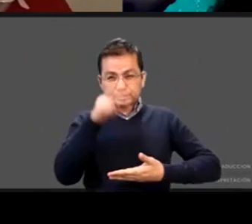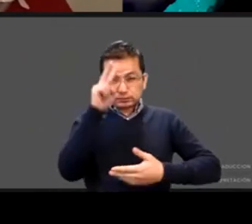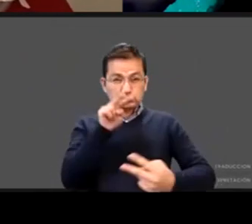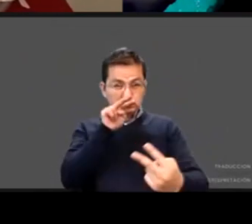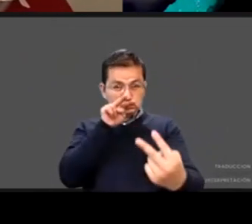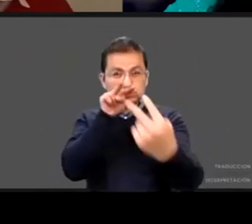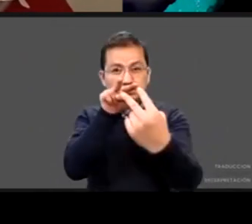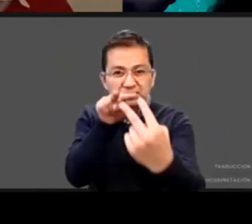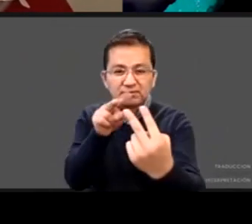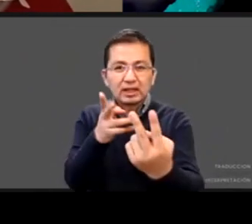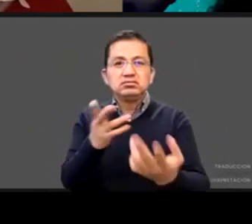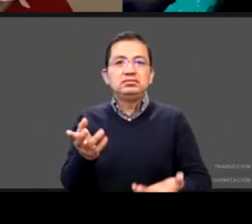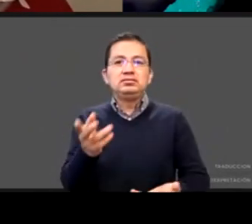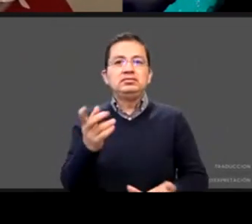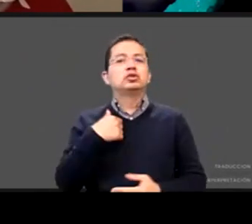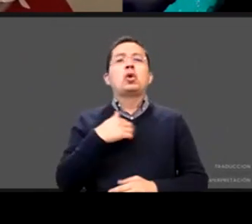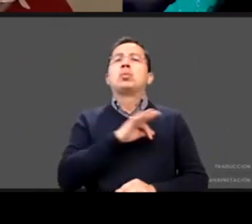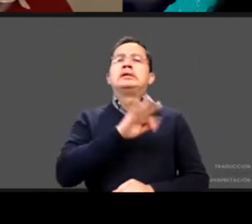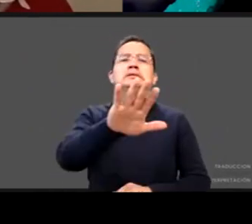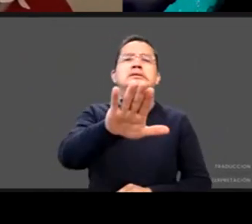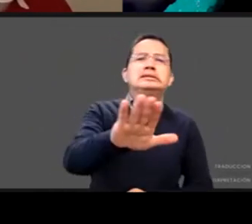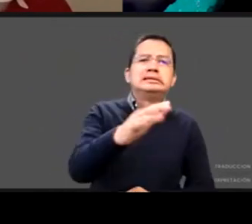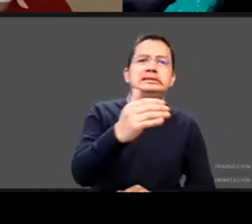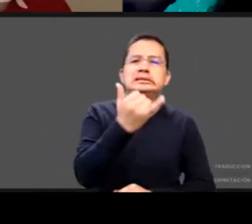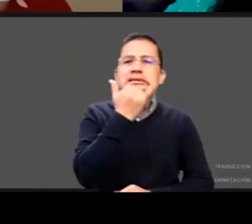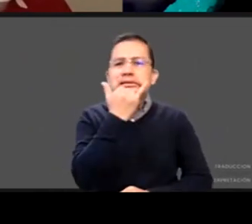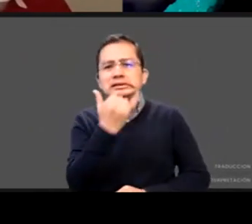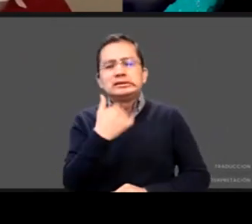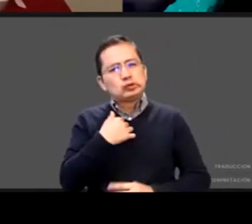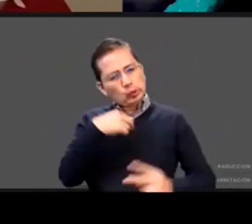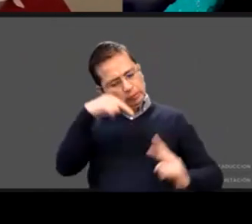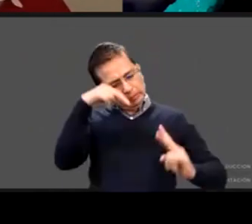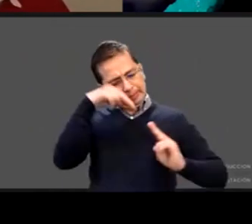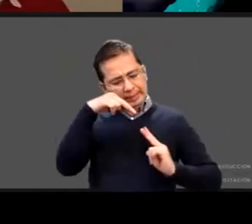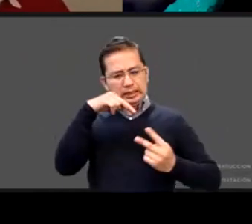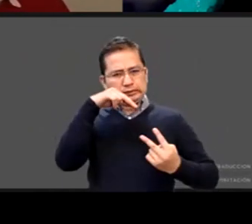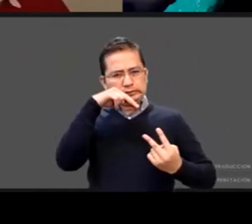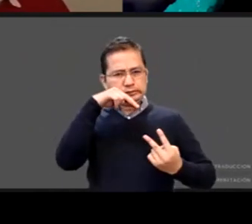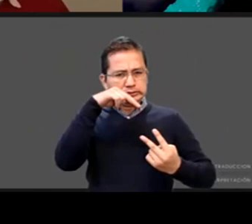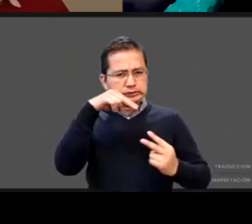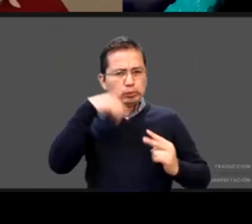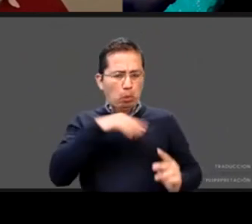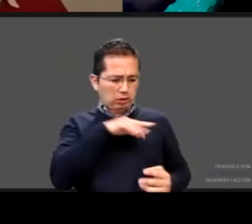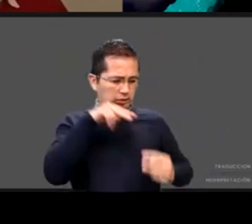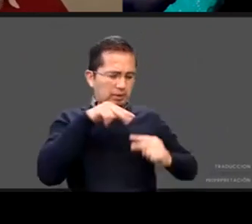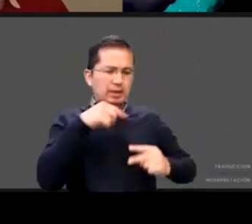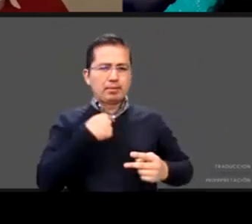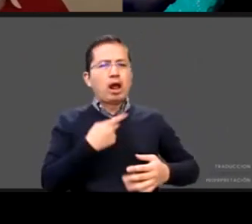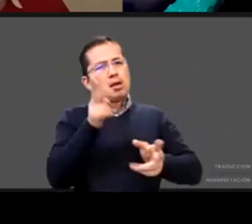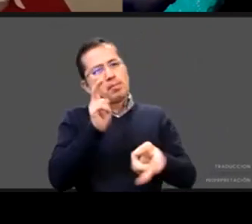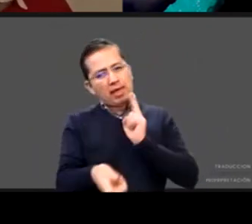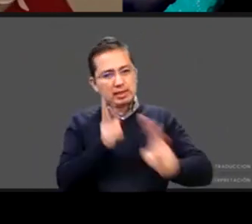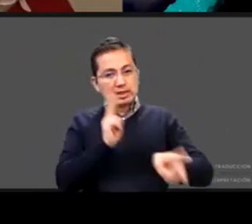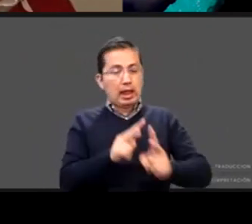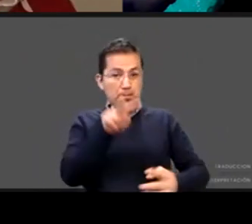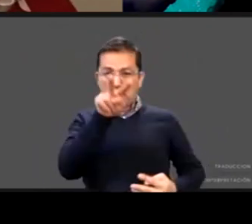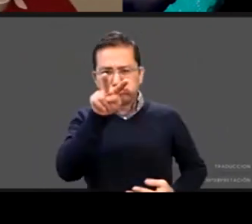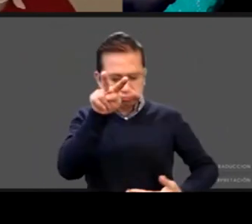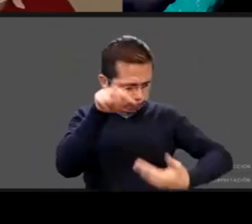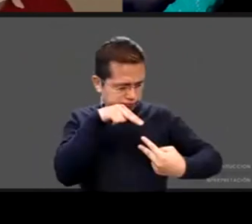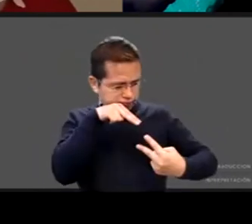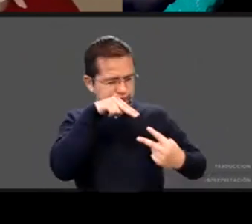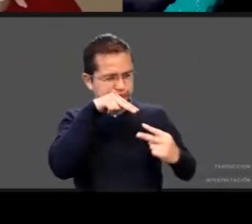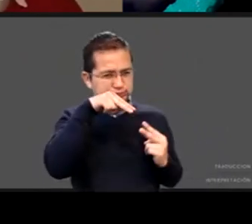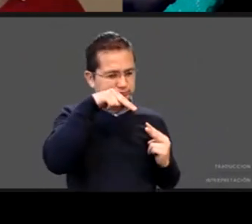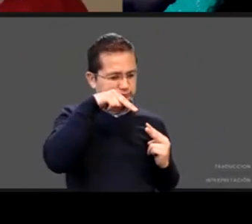conversatorio podría decirles a ustedes oigan voy a estar viendo a mi bebé y oye mira fíjate Juan que estoy aquí platicando con Maripina con